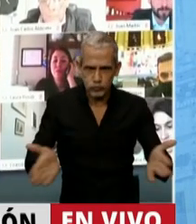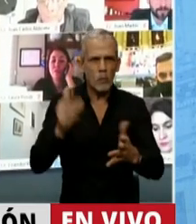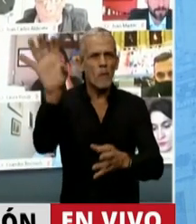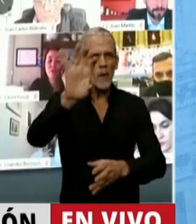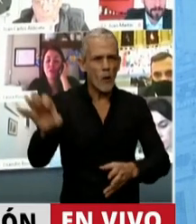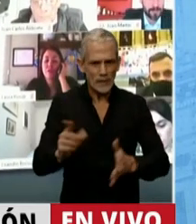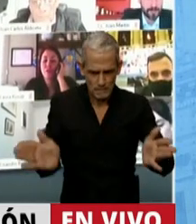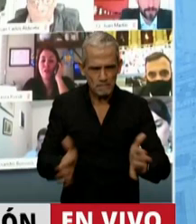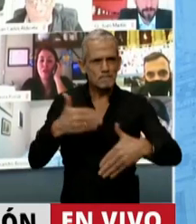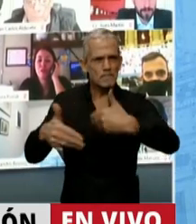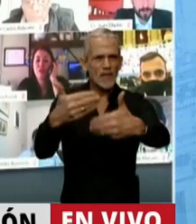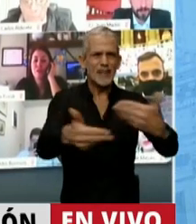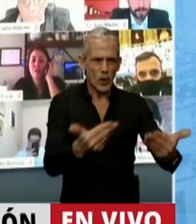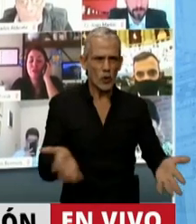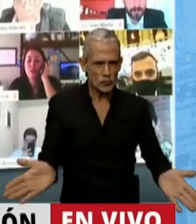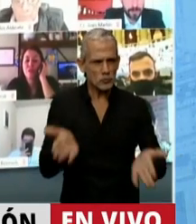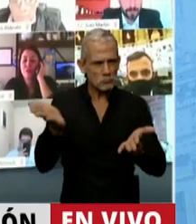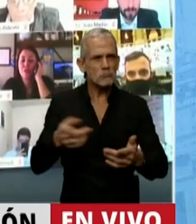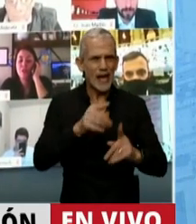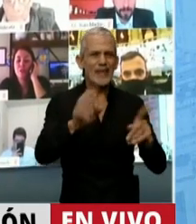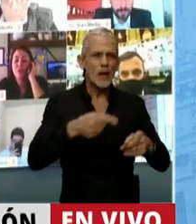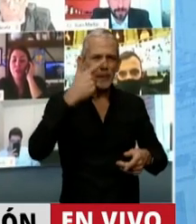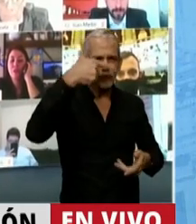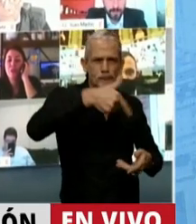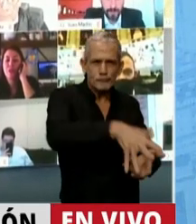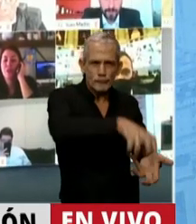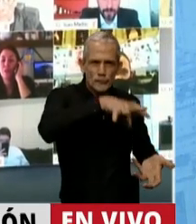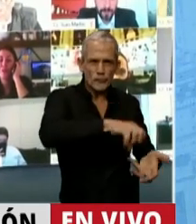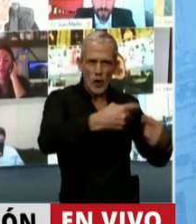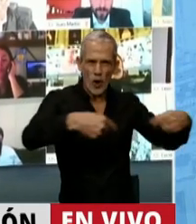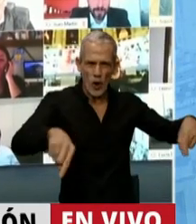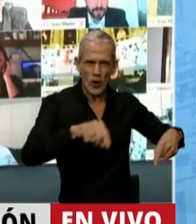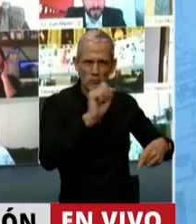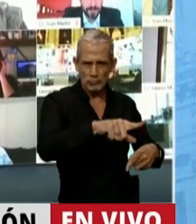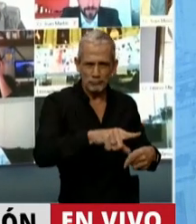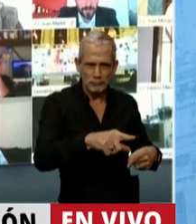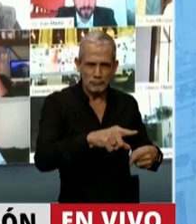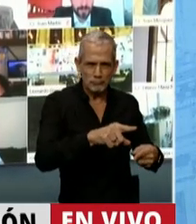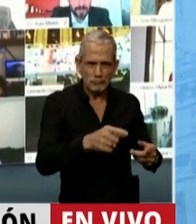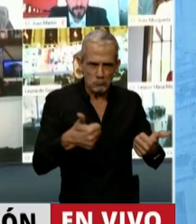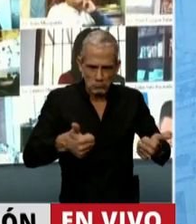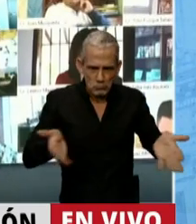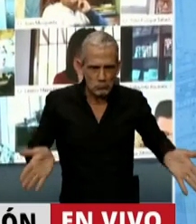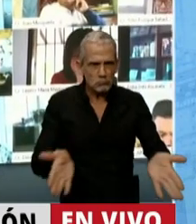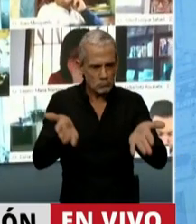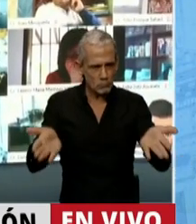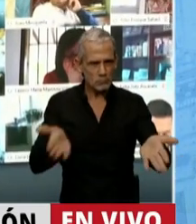provincias, el desarrollo también de la explotación responsable de recursos naturales. Nos parece que